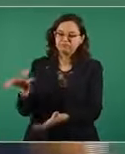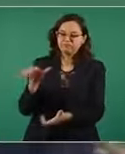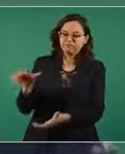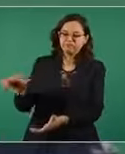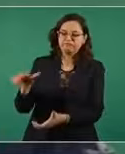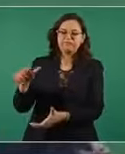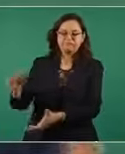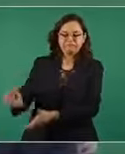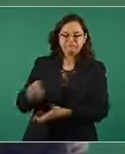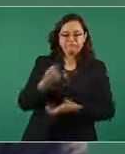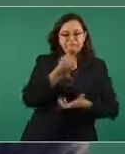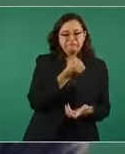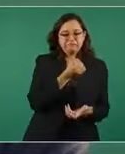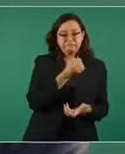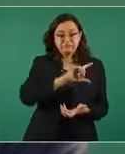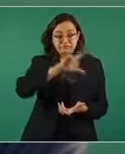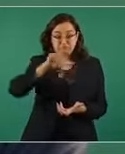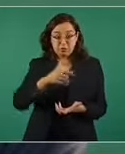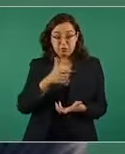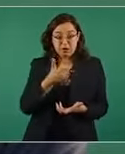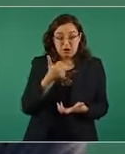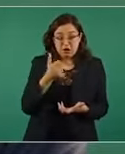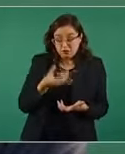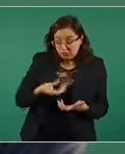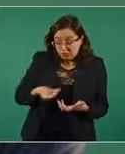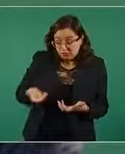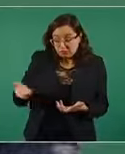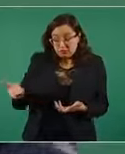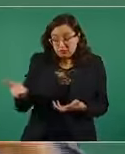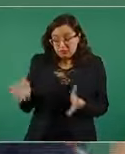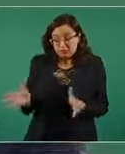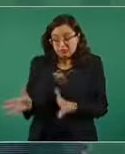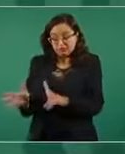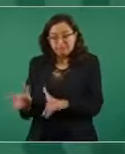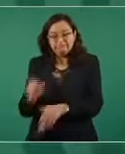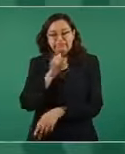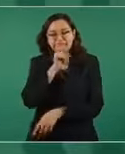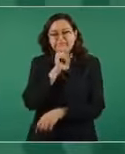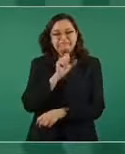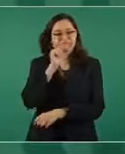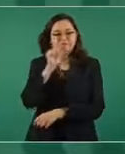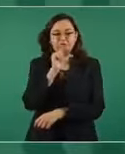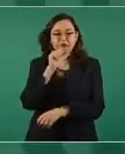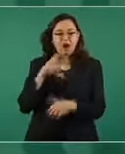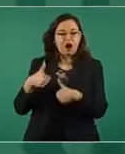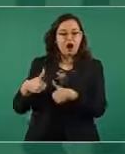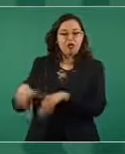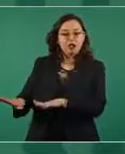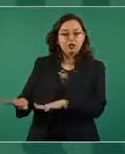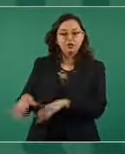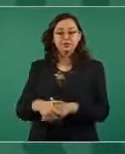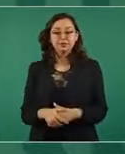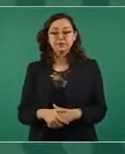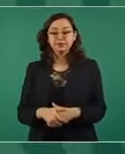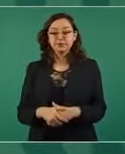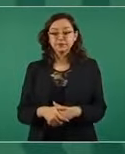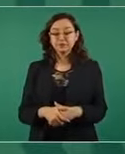nada, quedó en abandono. Lo único que creció en el sureste